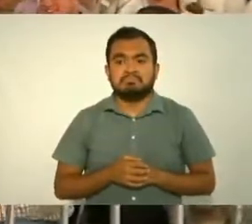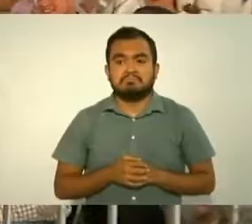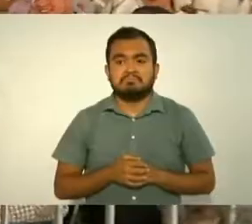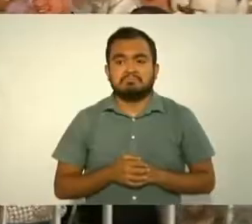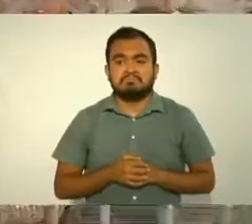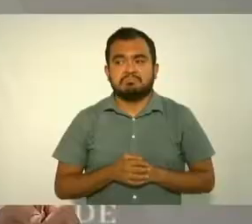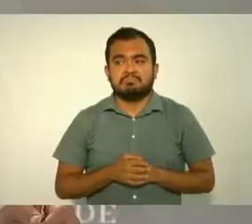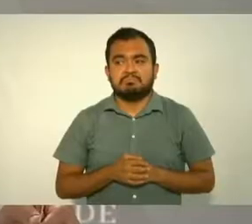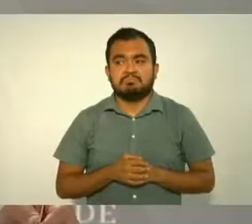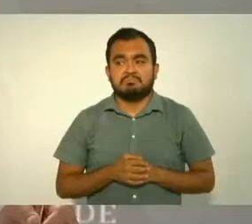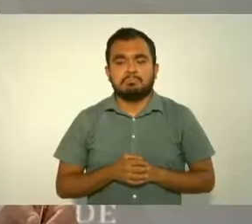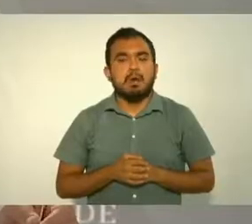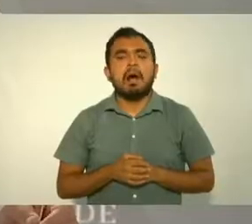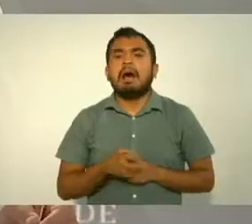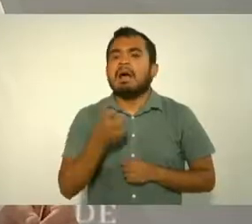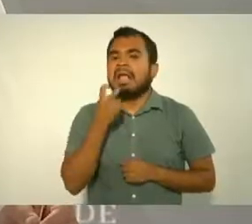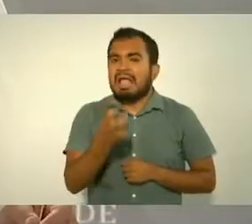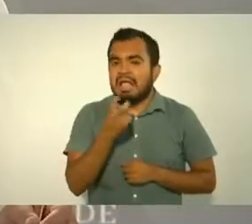Y salimos,